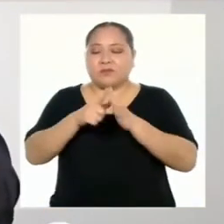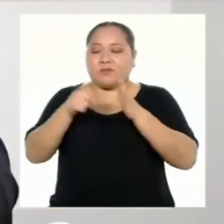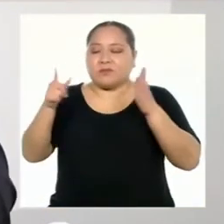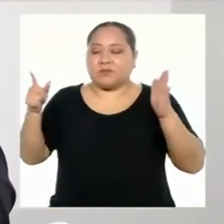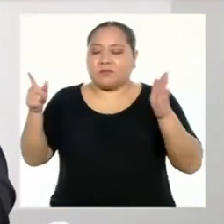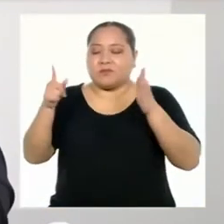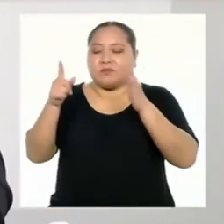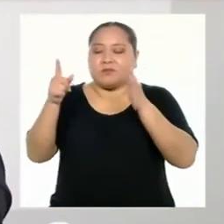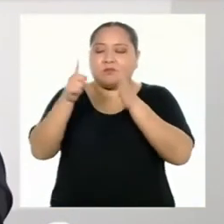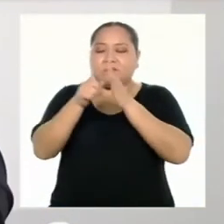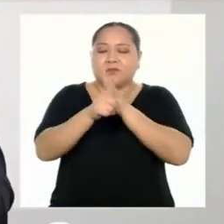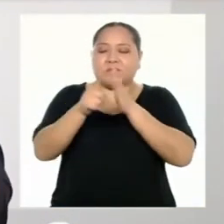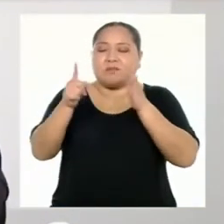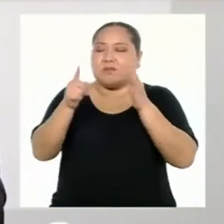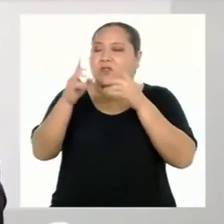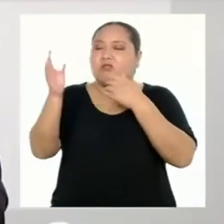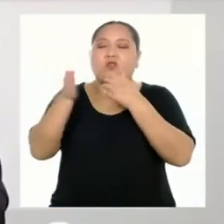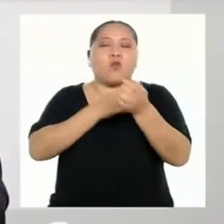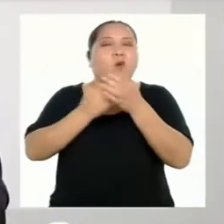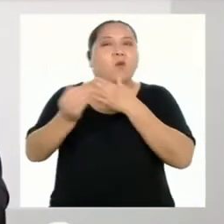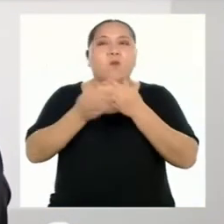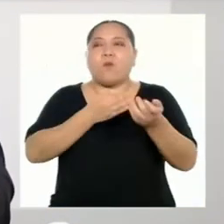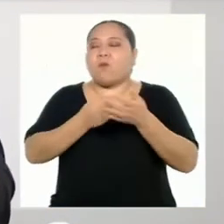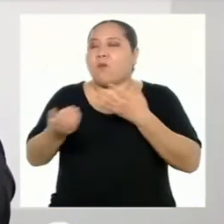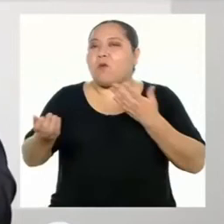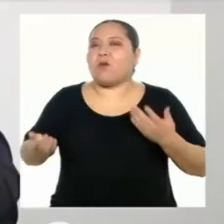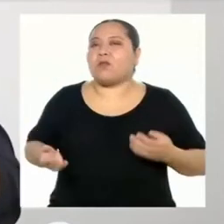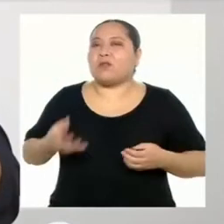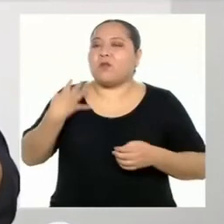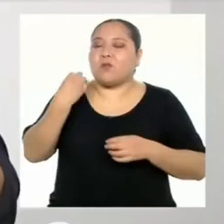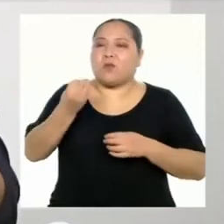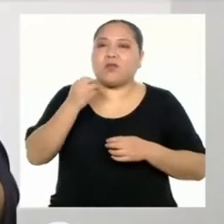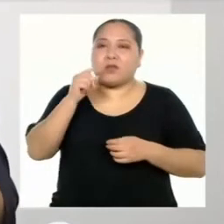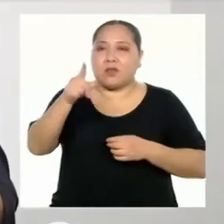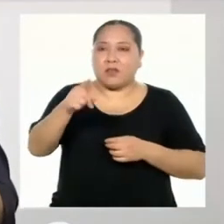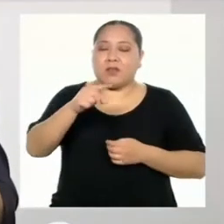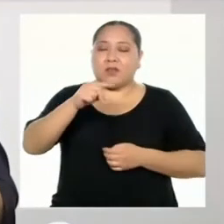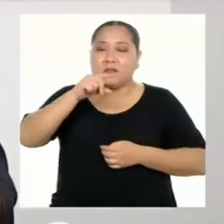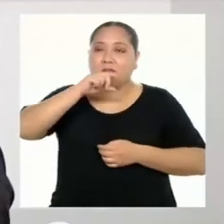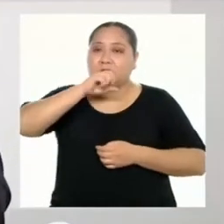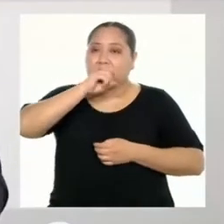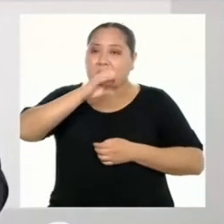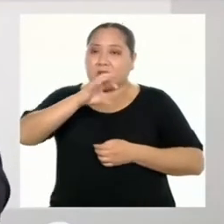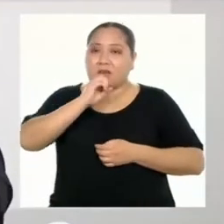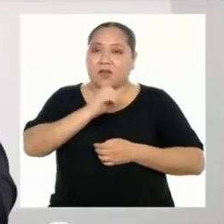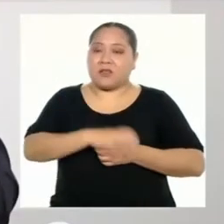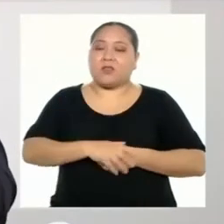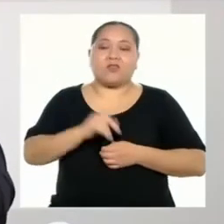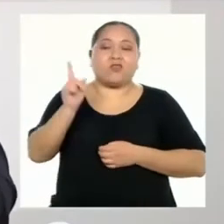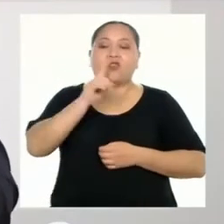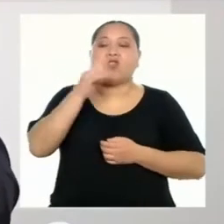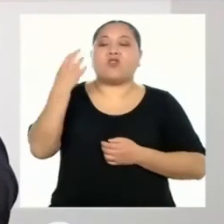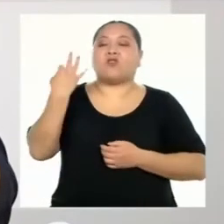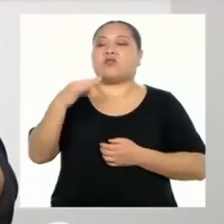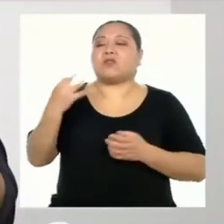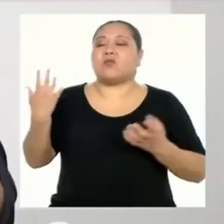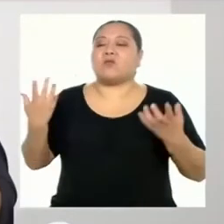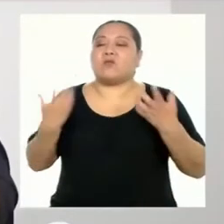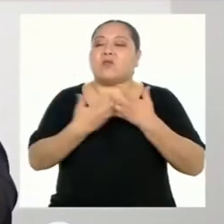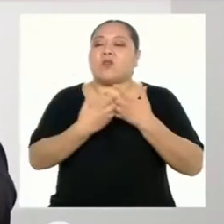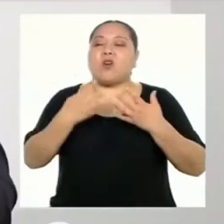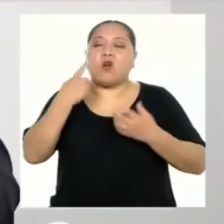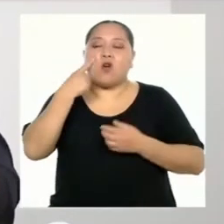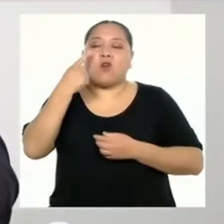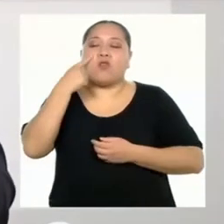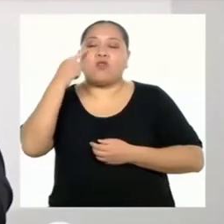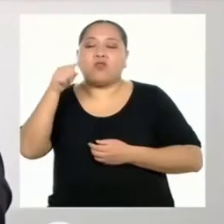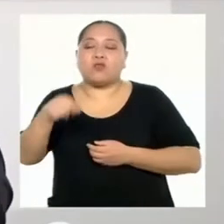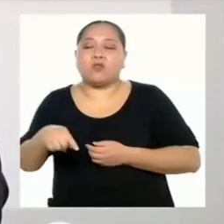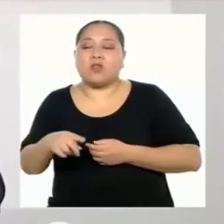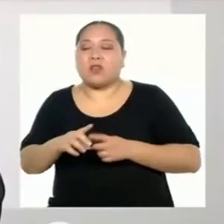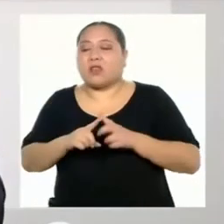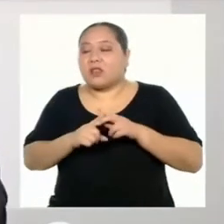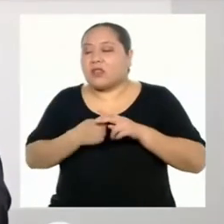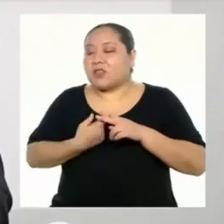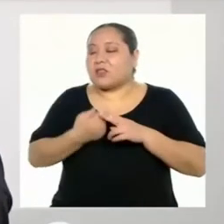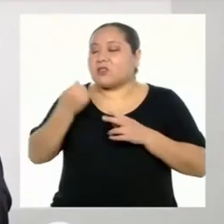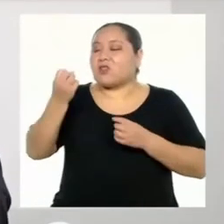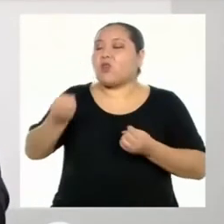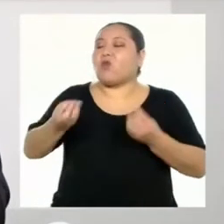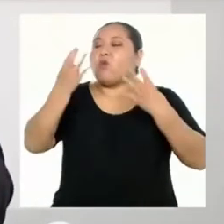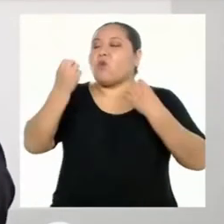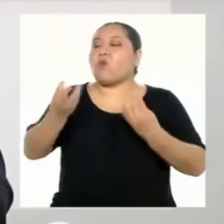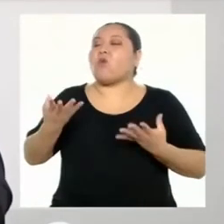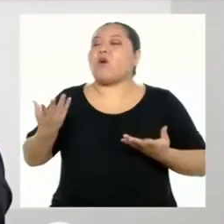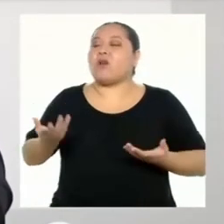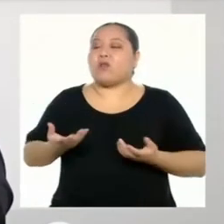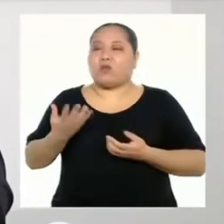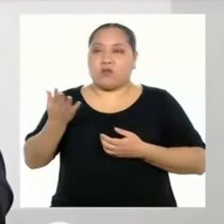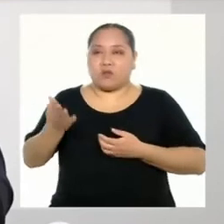longitudes de las barras no importan mucho. Porque como mencionaron, no siempre vamos a conocer desde un inicio los